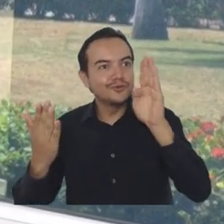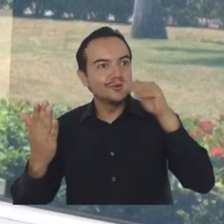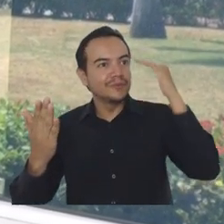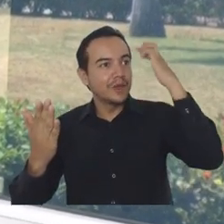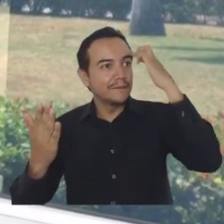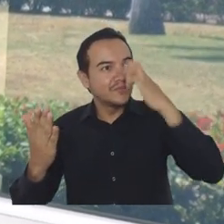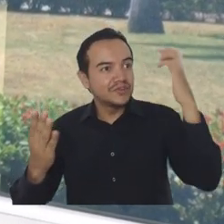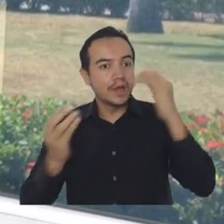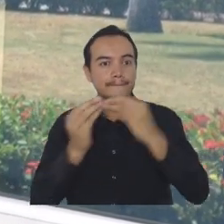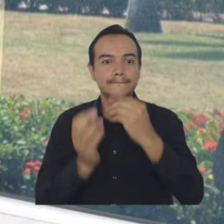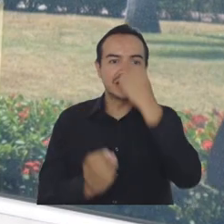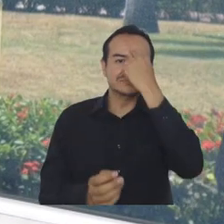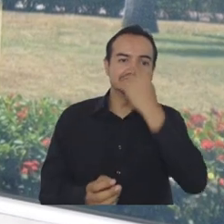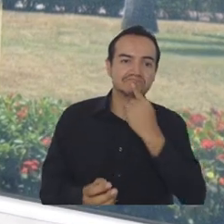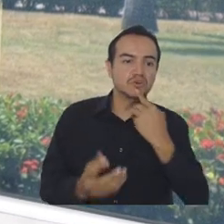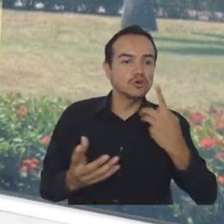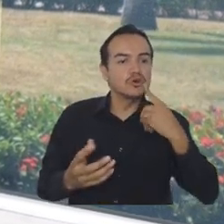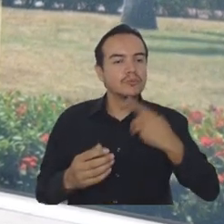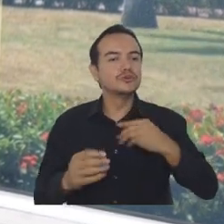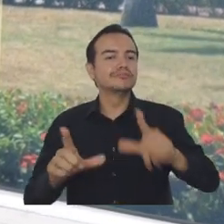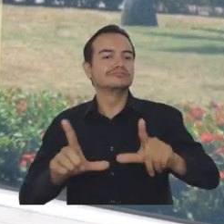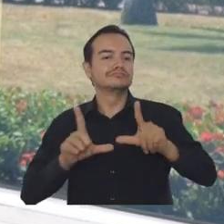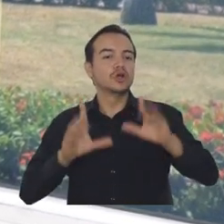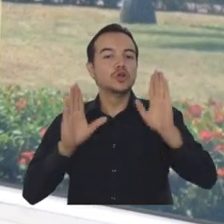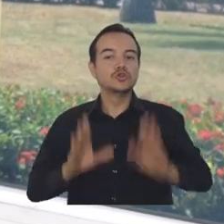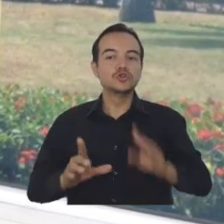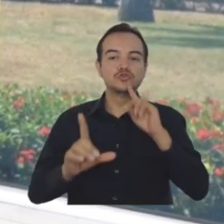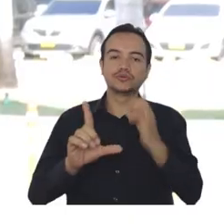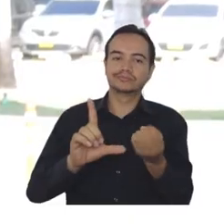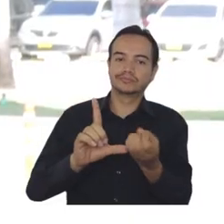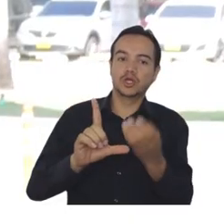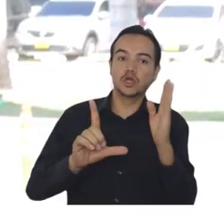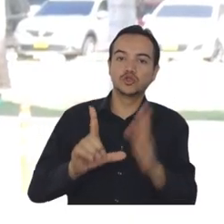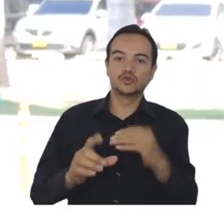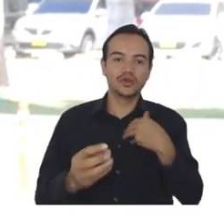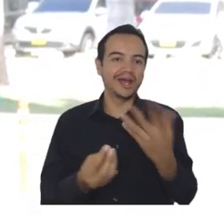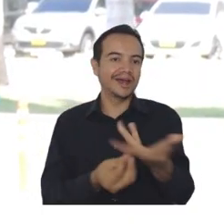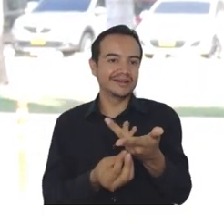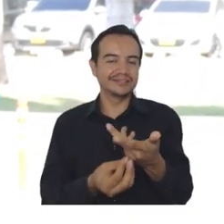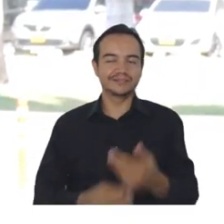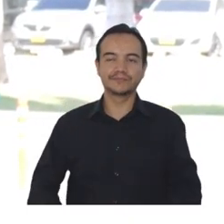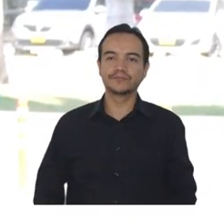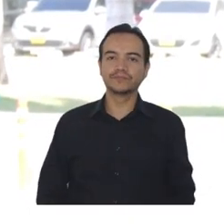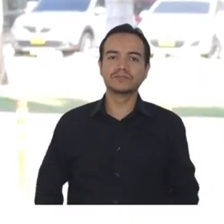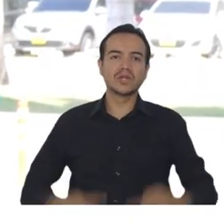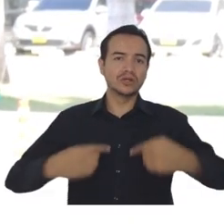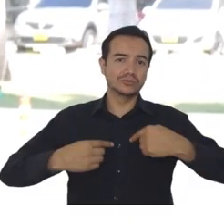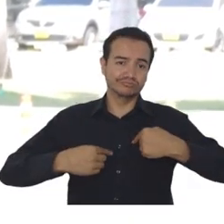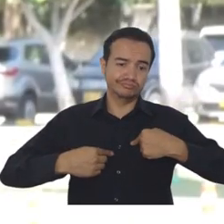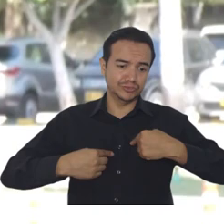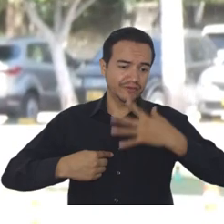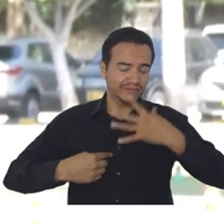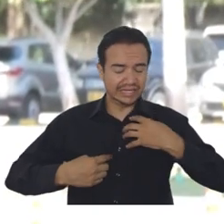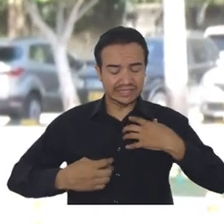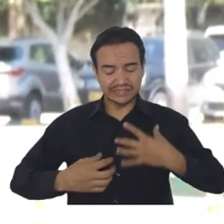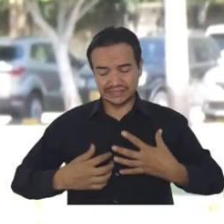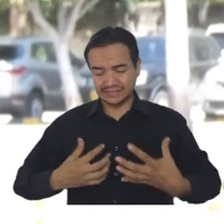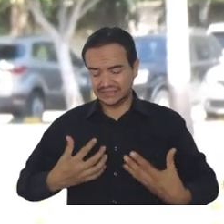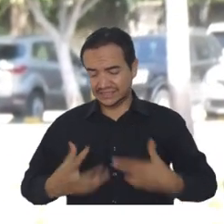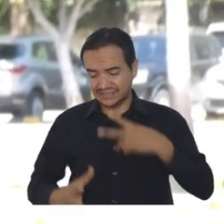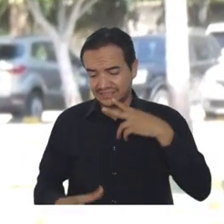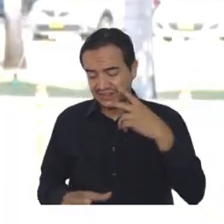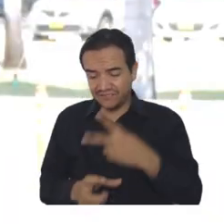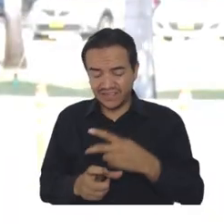y en nuestro perfil profesional como futuros licenciados en artes. Así como a mí, tengo muchos compañeros que se les